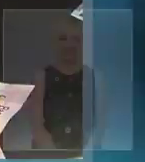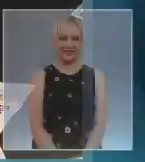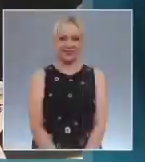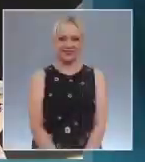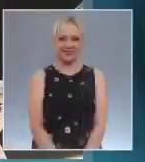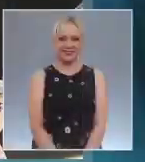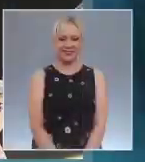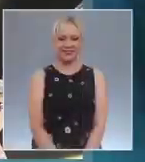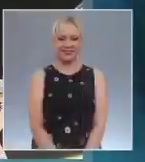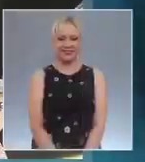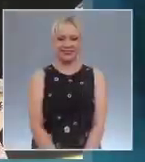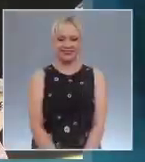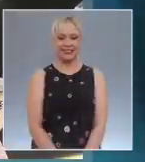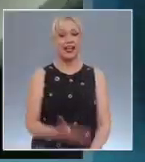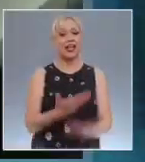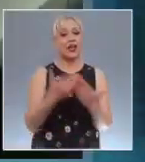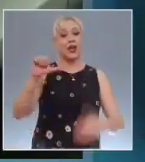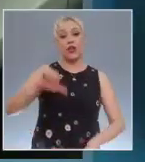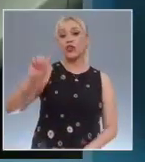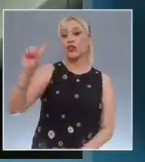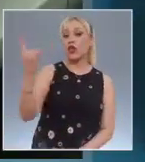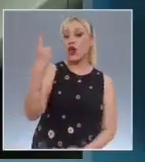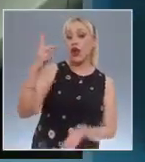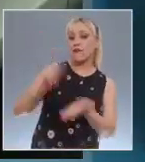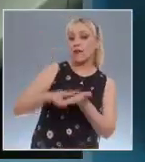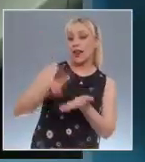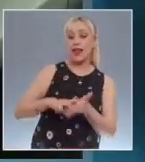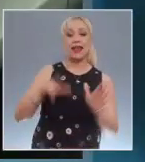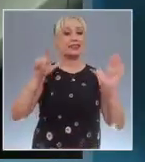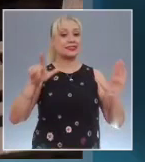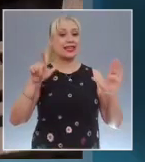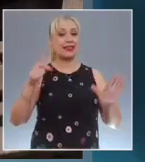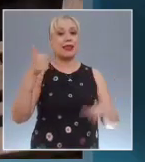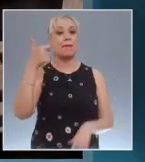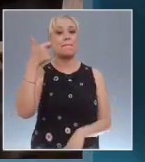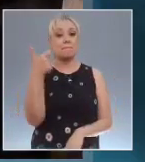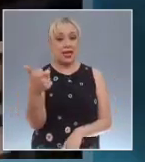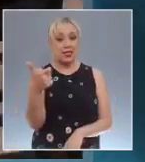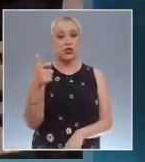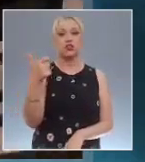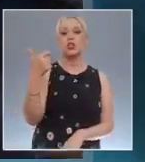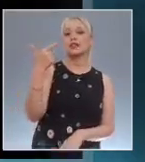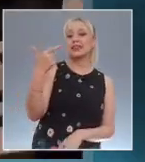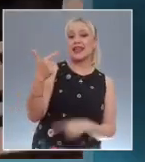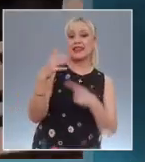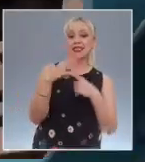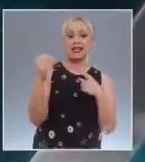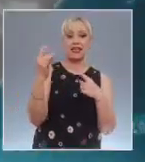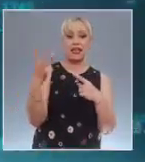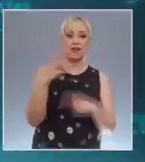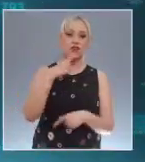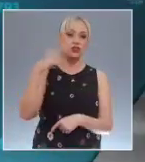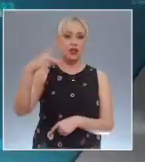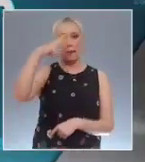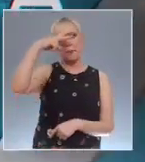El tipo de cambio se ubicó en 17 pesos con 6 centavos por dólar, de acuerdo con información del Banco de México.